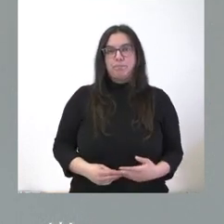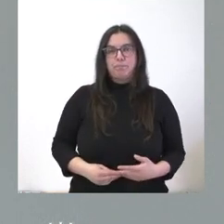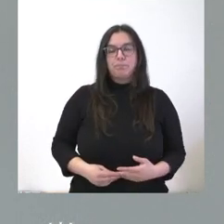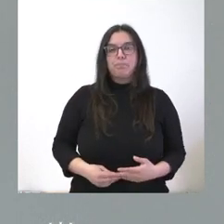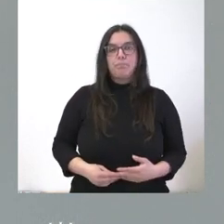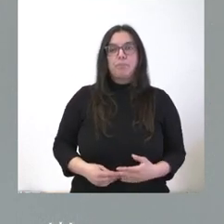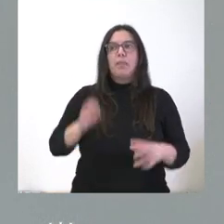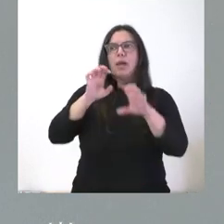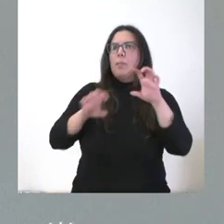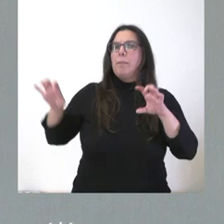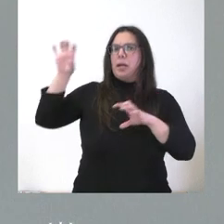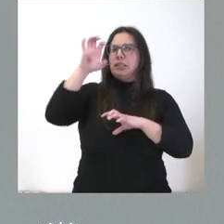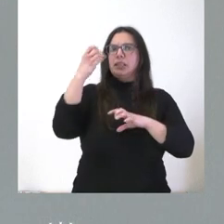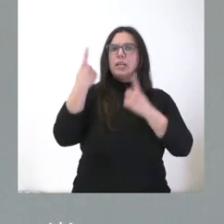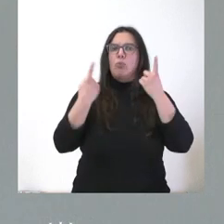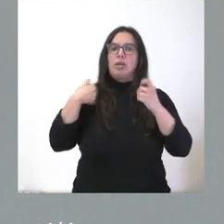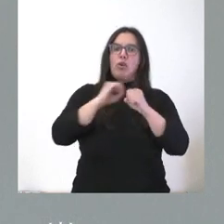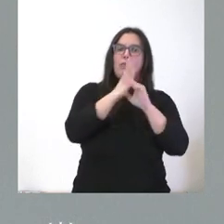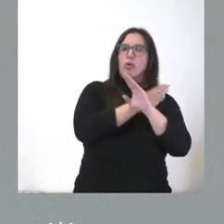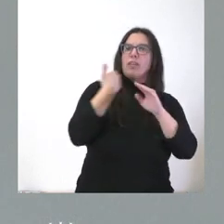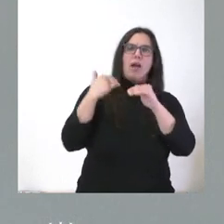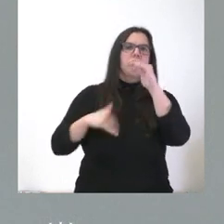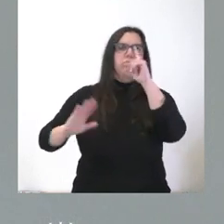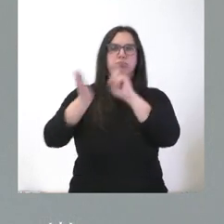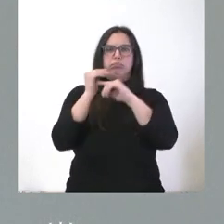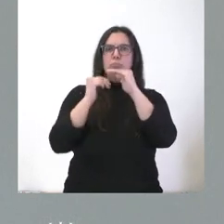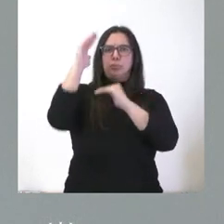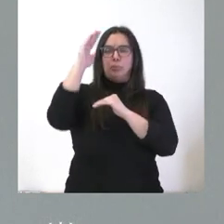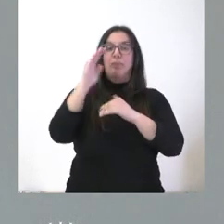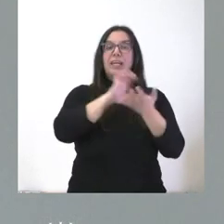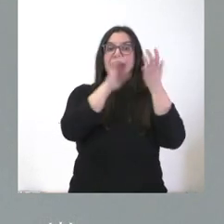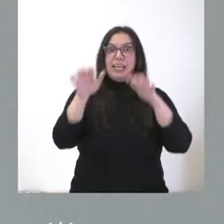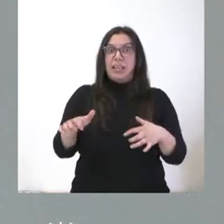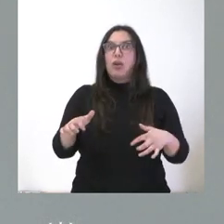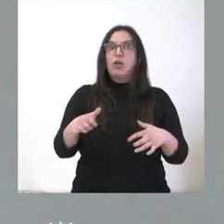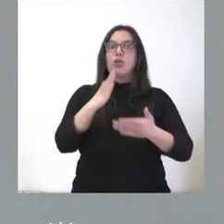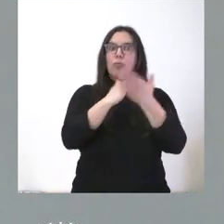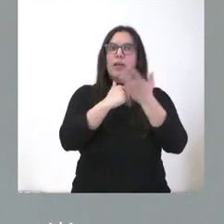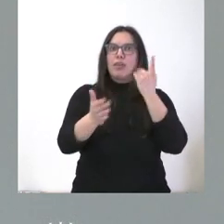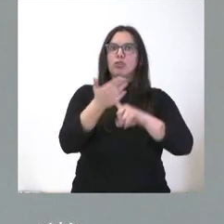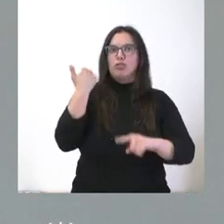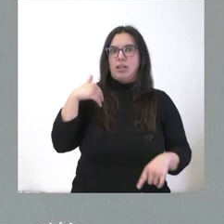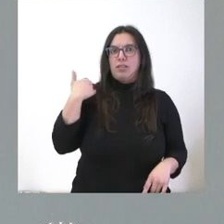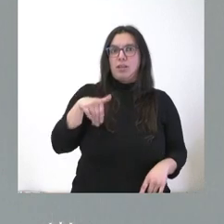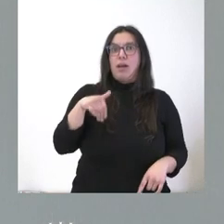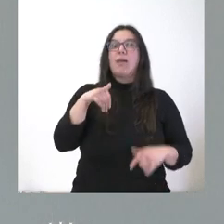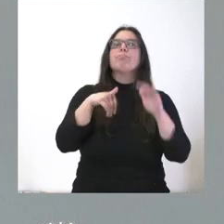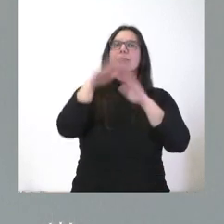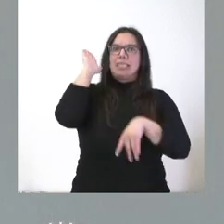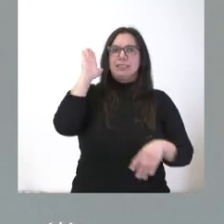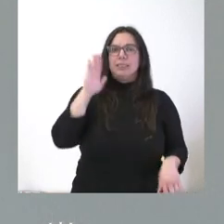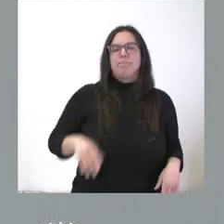Muchos países ya han recuperado el nivel previo de la pandemia. Castilla y León están entre las pocas comunidades autónomas que no lo han recuperado, sino que lo han superado.